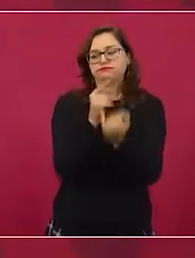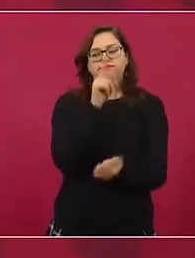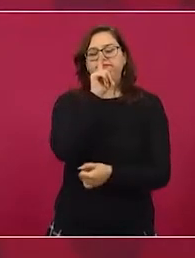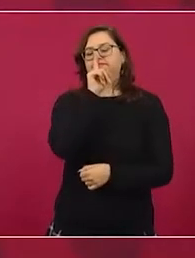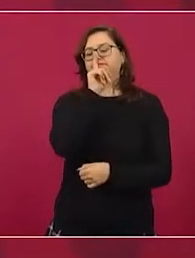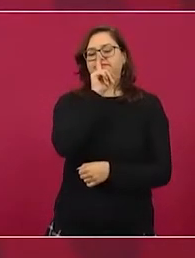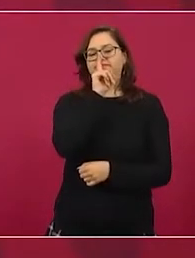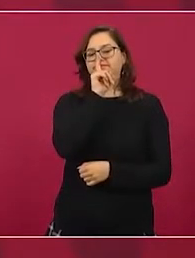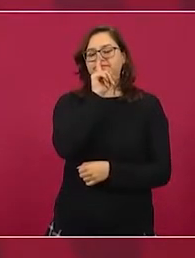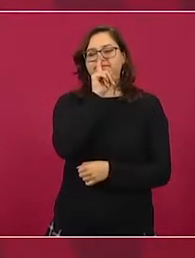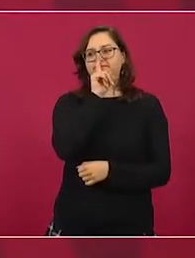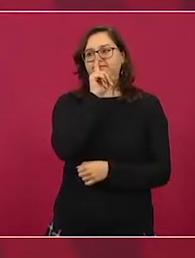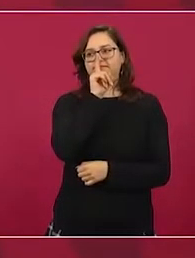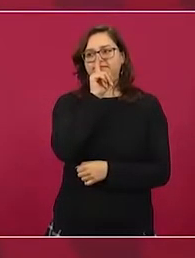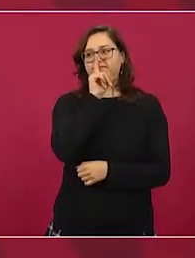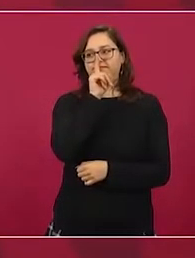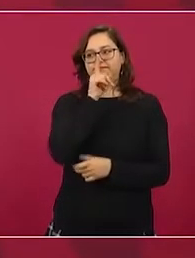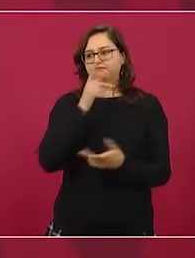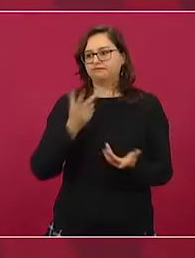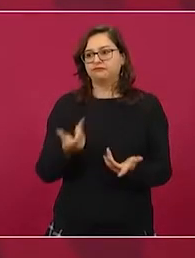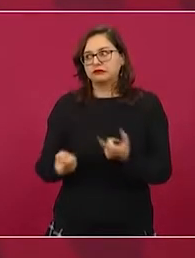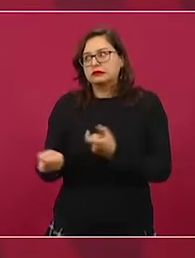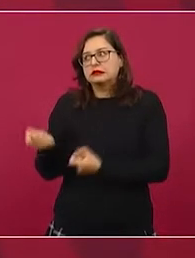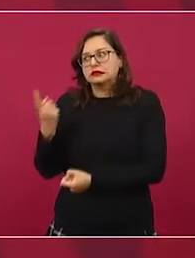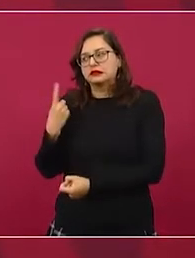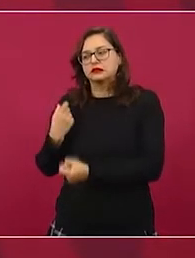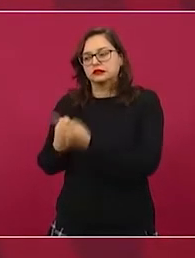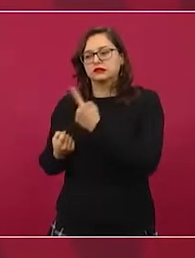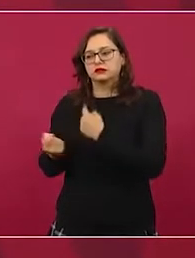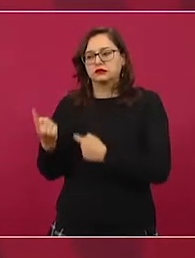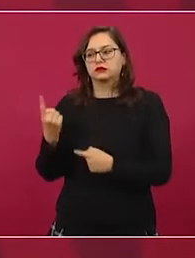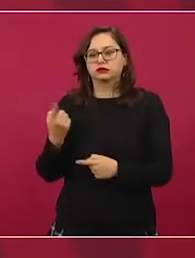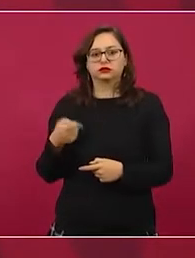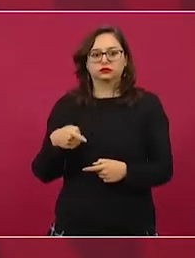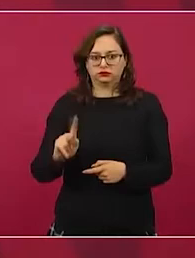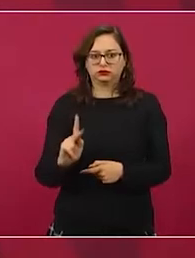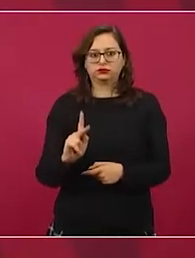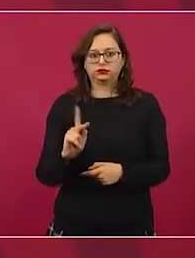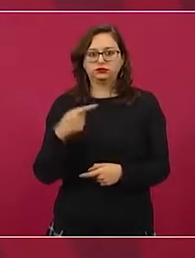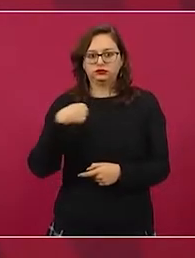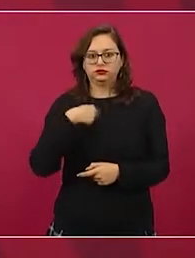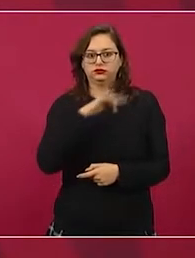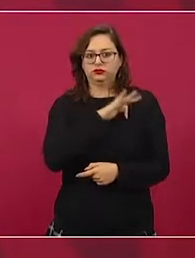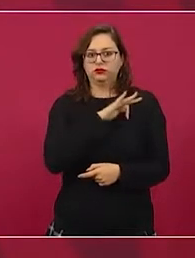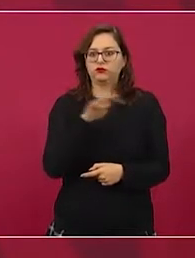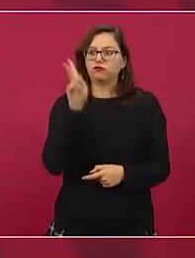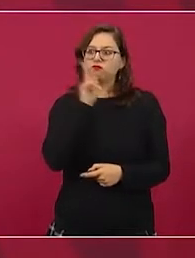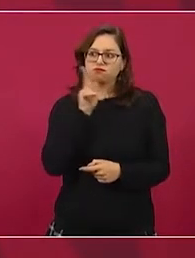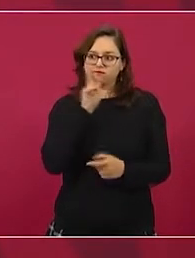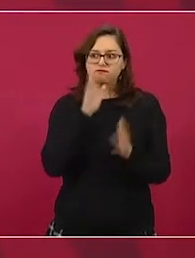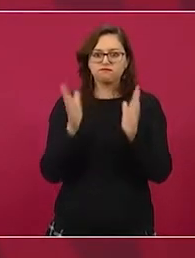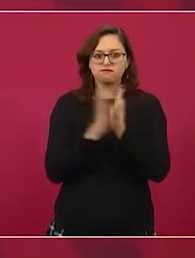Yo puedo demostrar, porque ahora sí que como diría el Quijote,